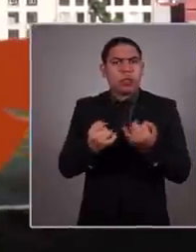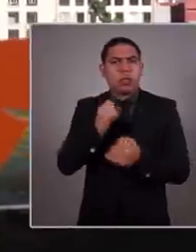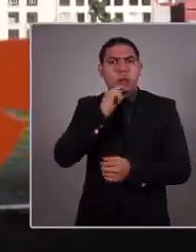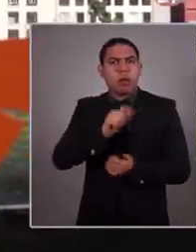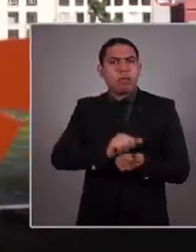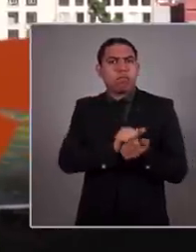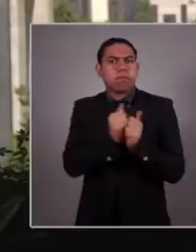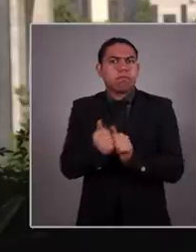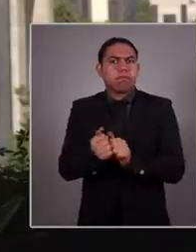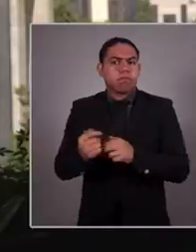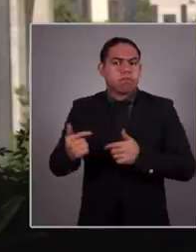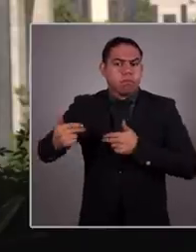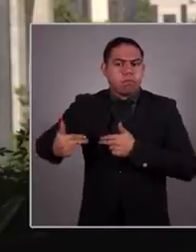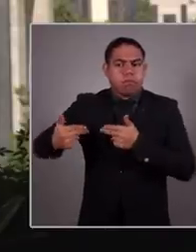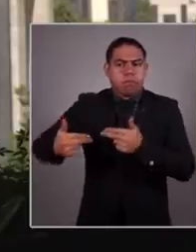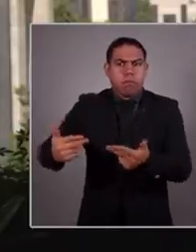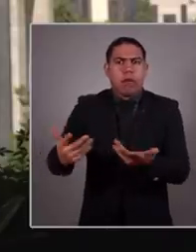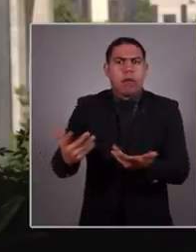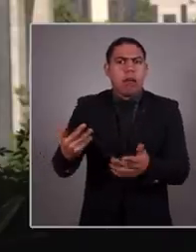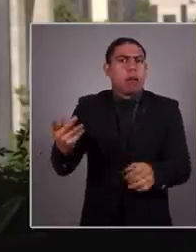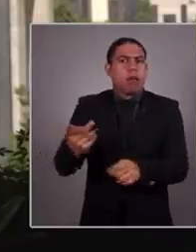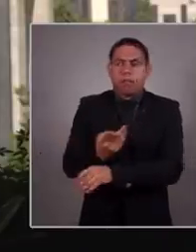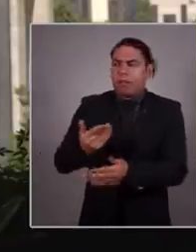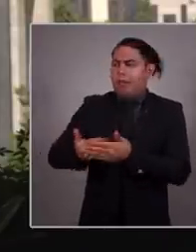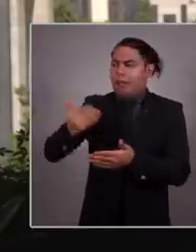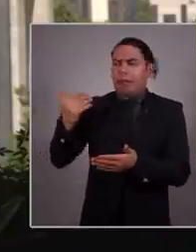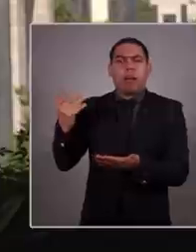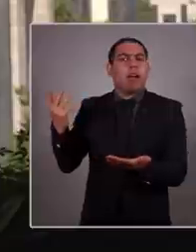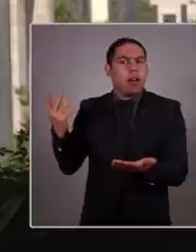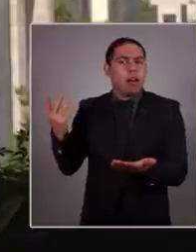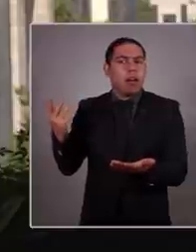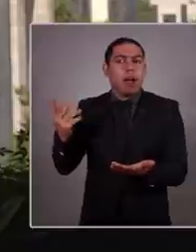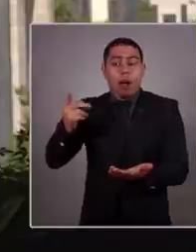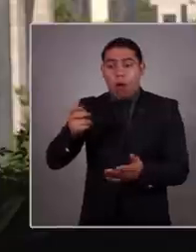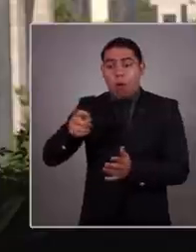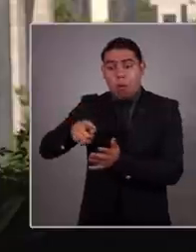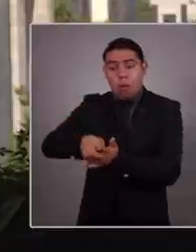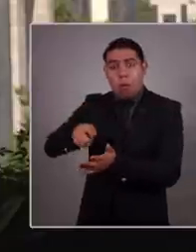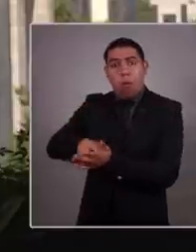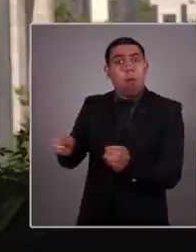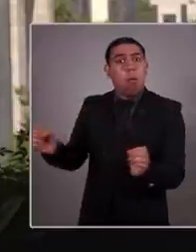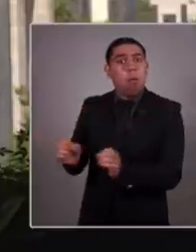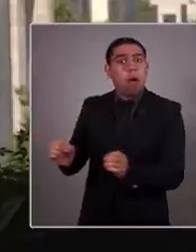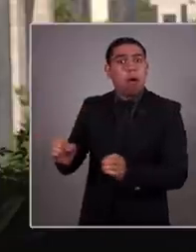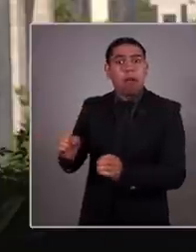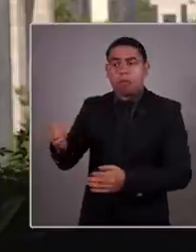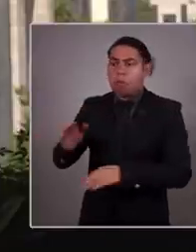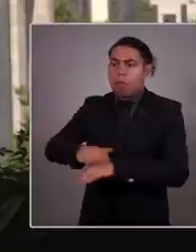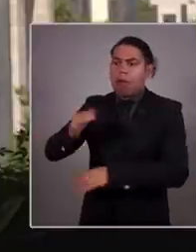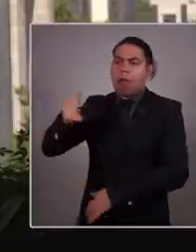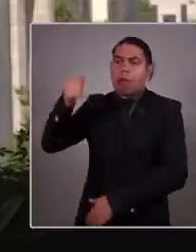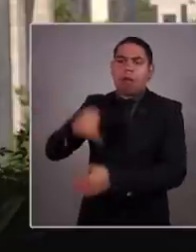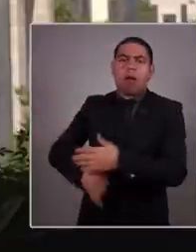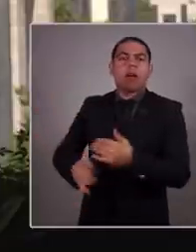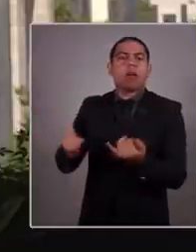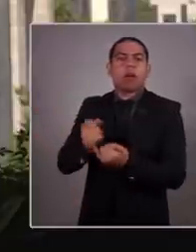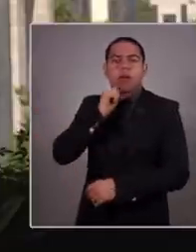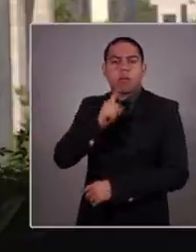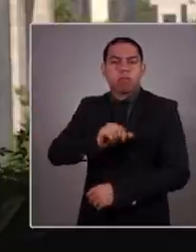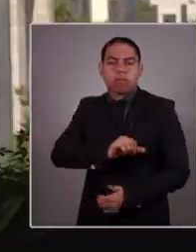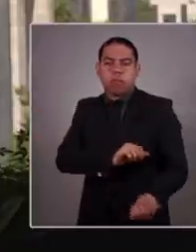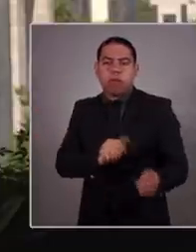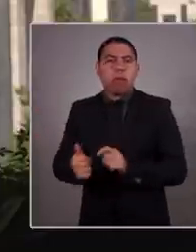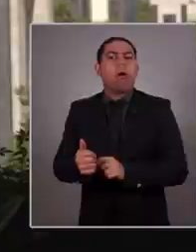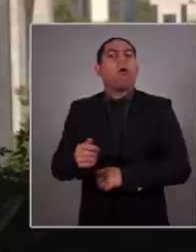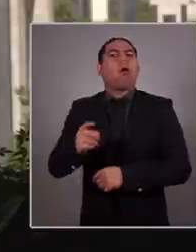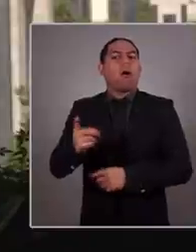vida de una generación entera. Ni el pasado de un gobierno que hoy, en lugar de corregirla, se ha dedicado a profundizar la militarización, ya no solo